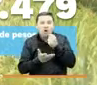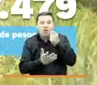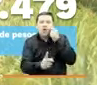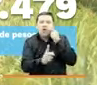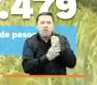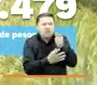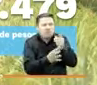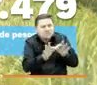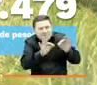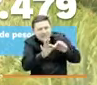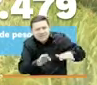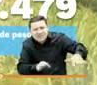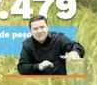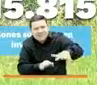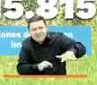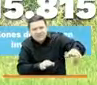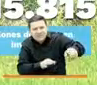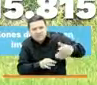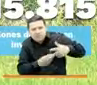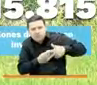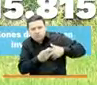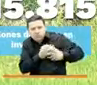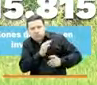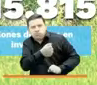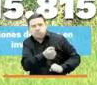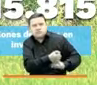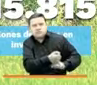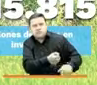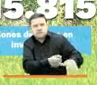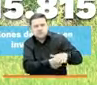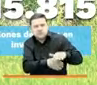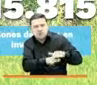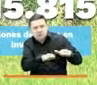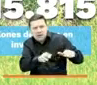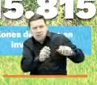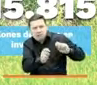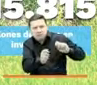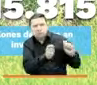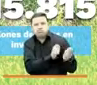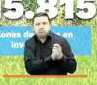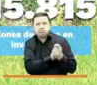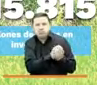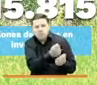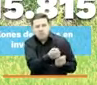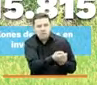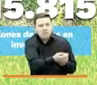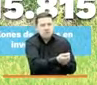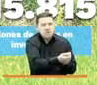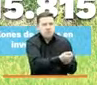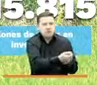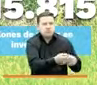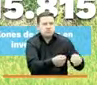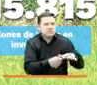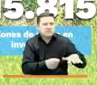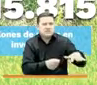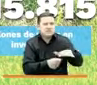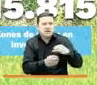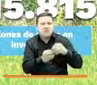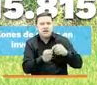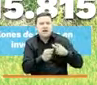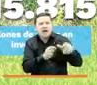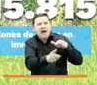prioritaria los instrumentos para estabilizar y transformar de manera estructural los territorios más